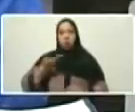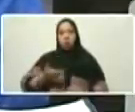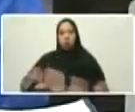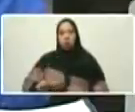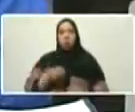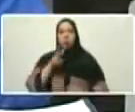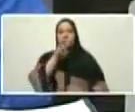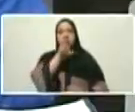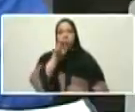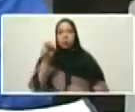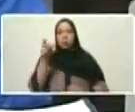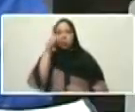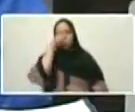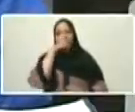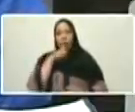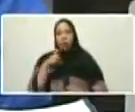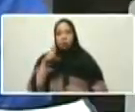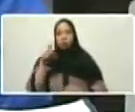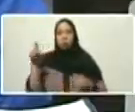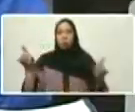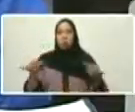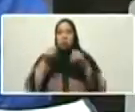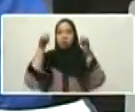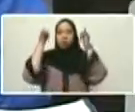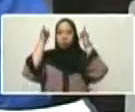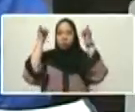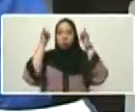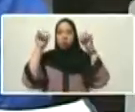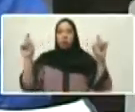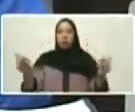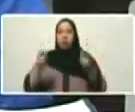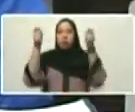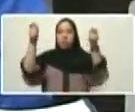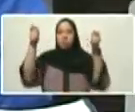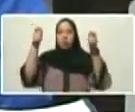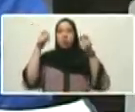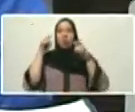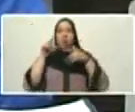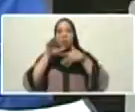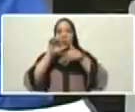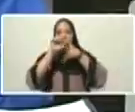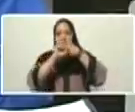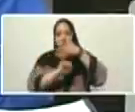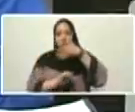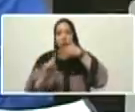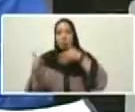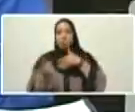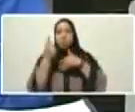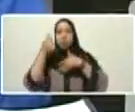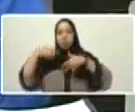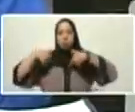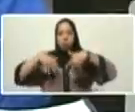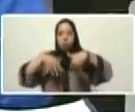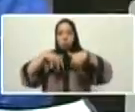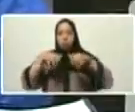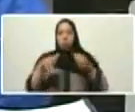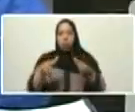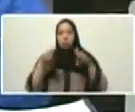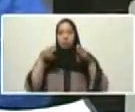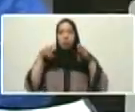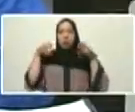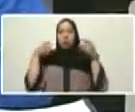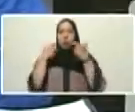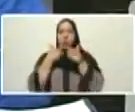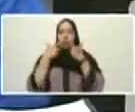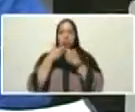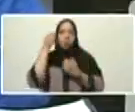200 años de la campaña del sur, de la primera gran victoria de la campaña del